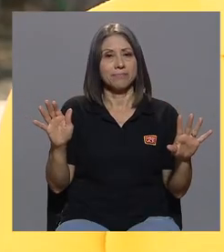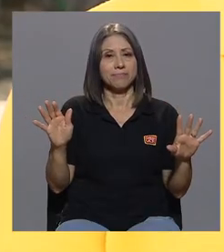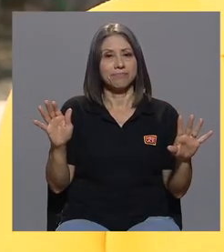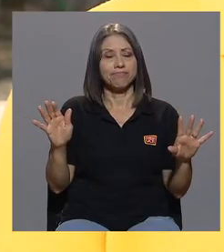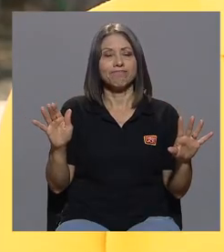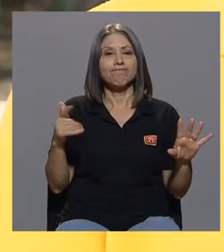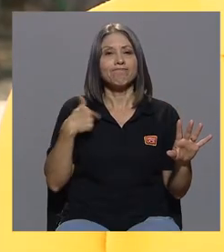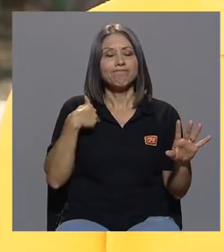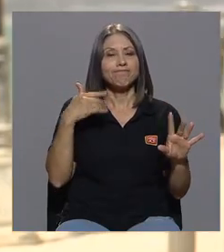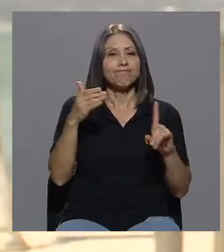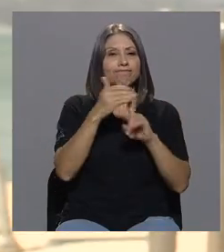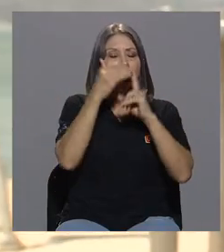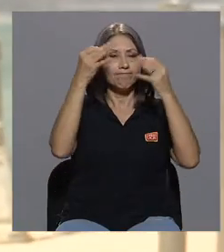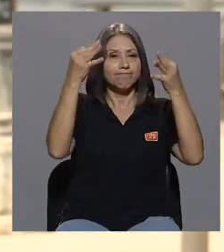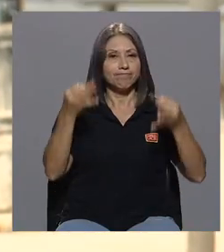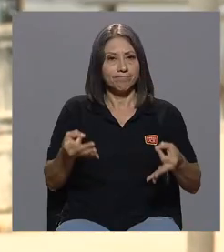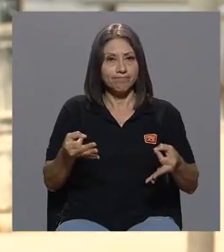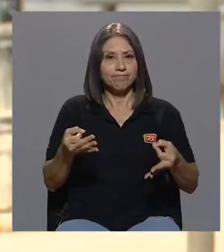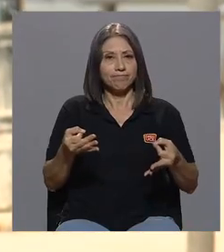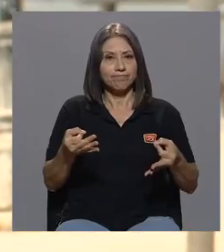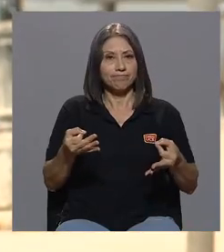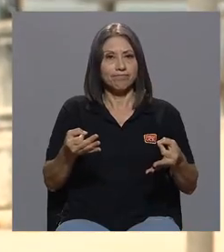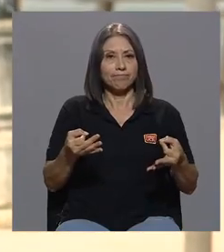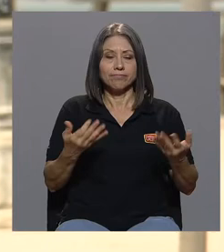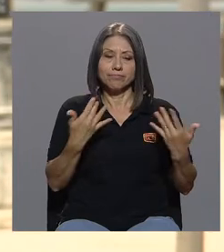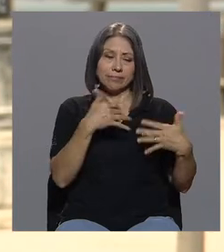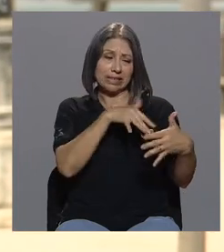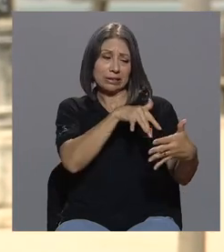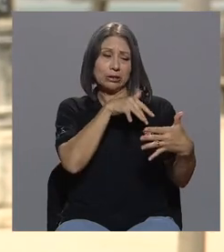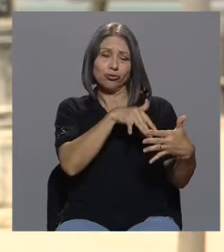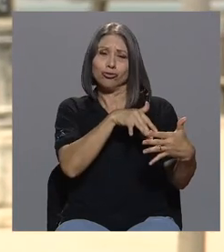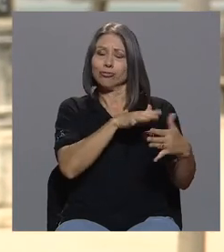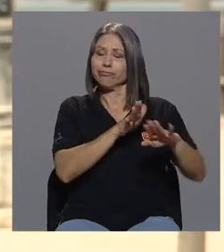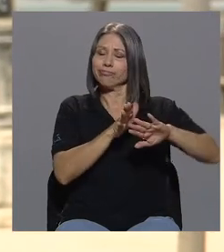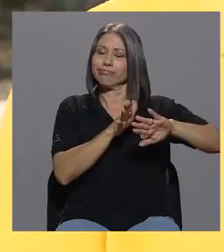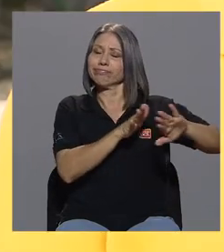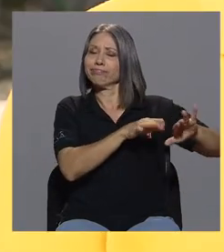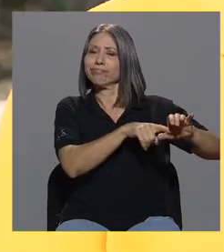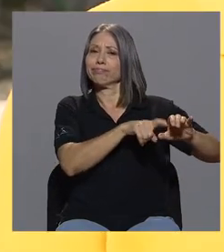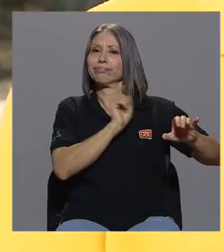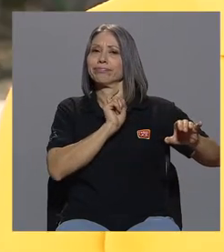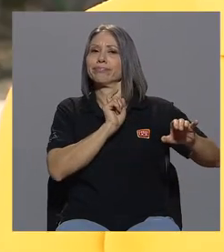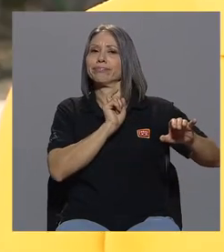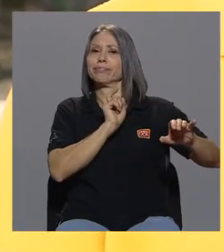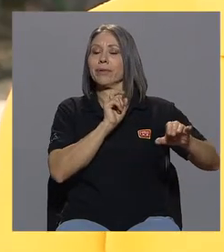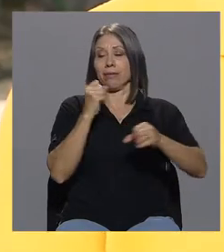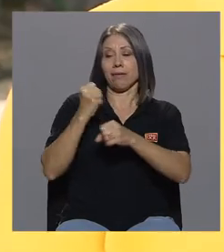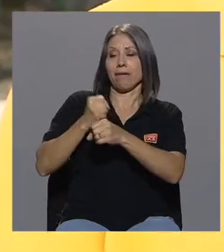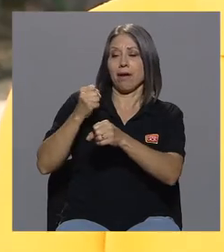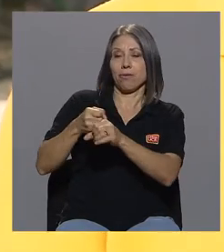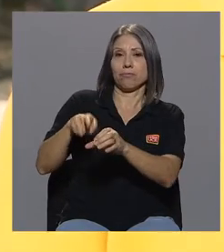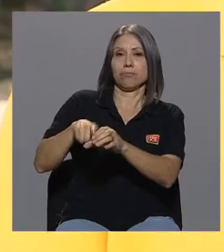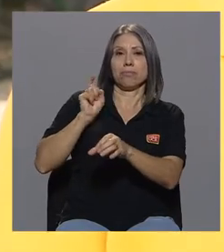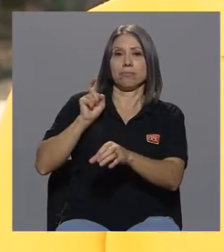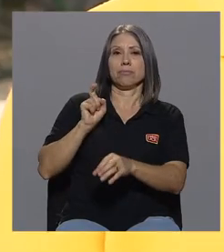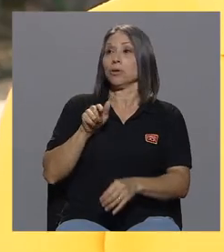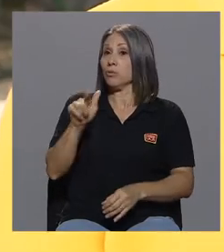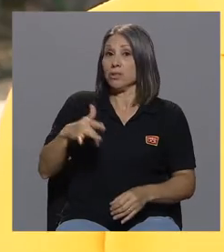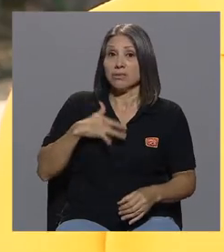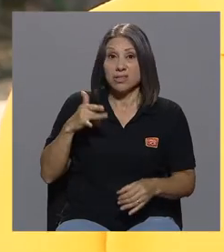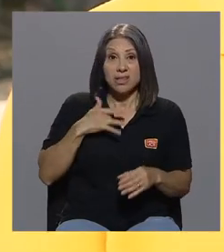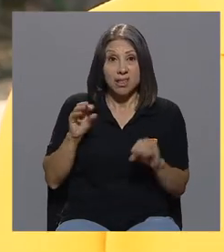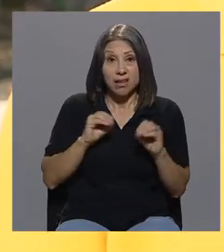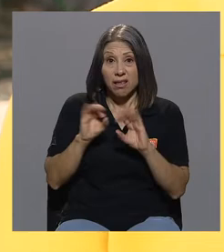decisión de abandonar estudios, de abandonar trabajo. ¿Usted no sentía respaldo en su familia, no sentía respaldo